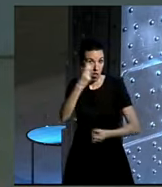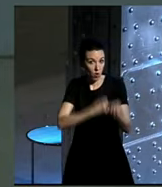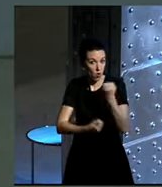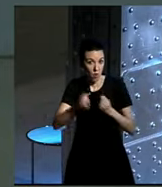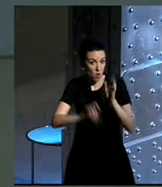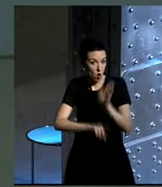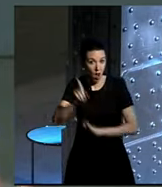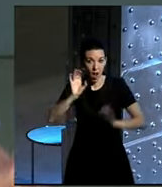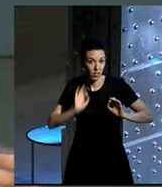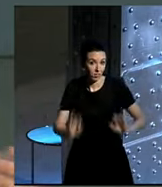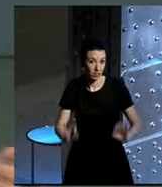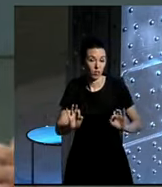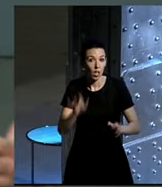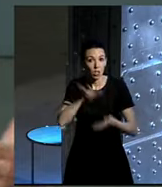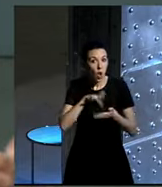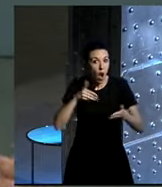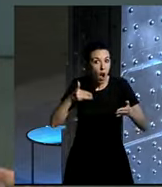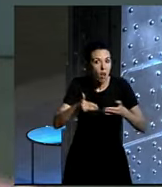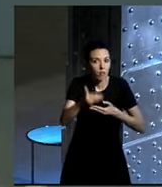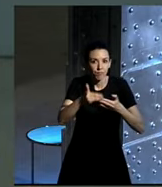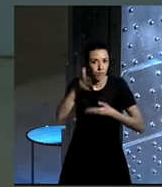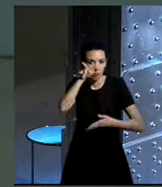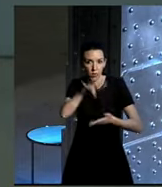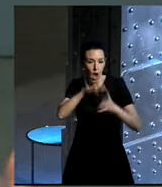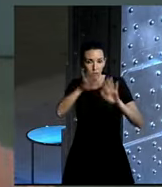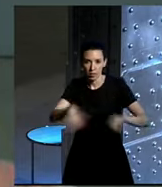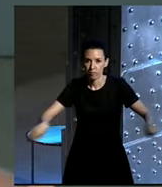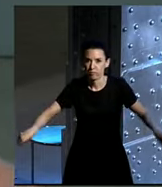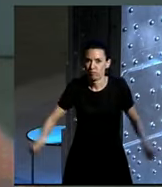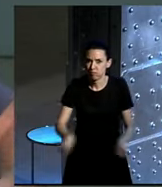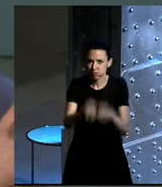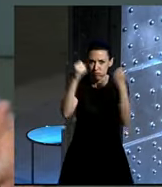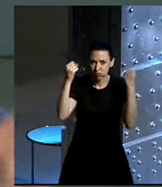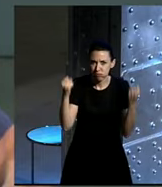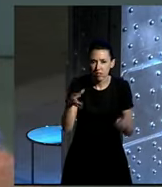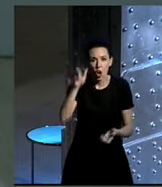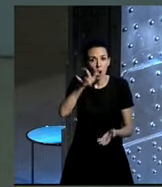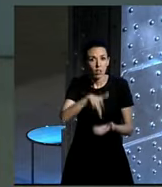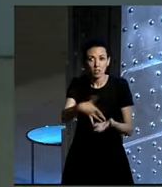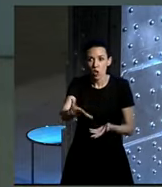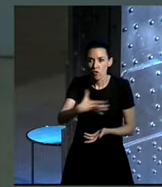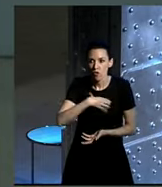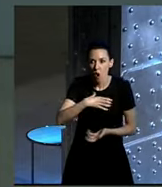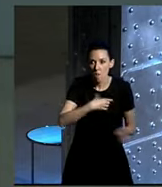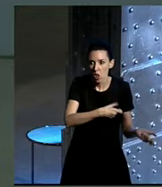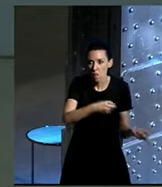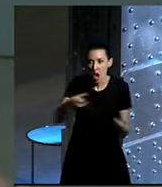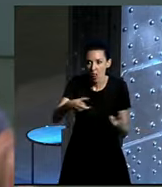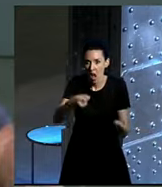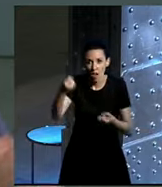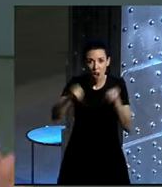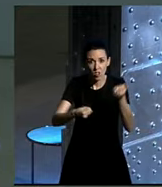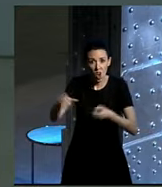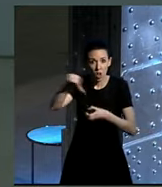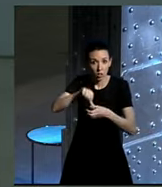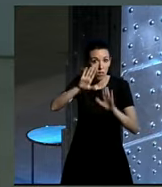desarrollo y tal. Entonces, va a llegar un momento en que esto va a cortocircuitar y en ese momento en el que no podamos alimentar a los coches, la